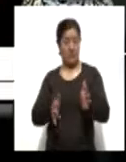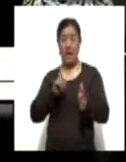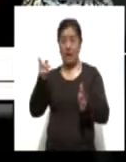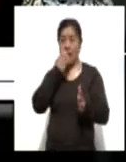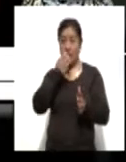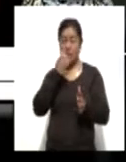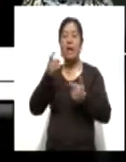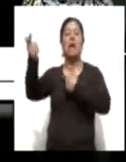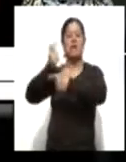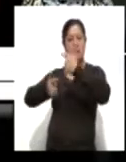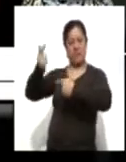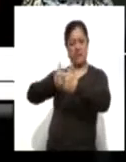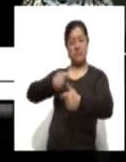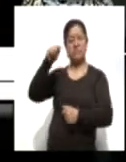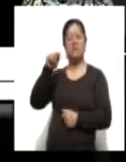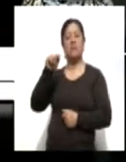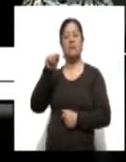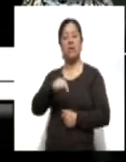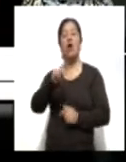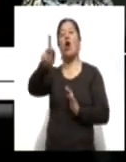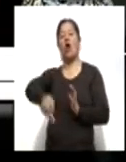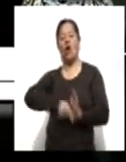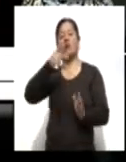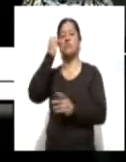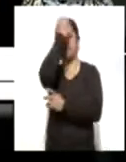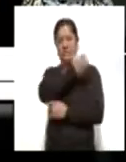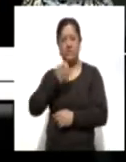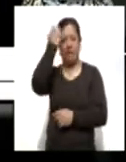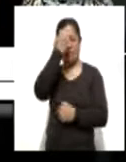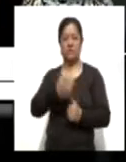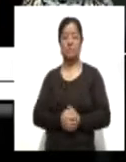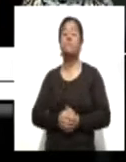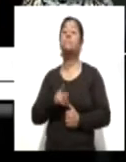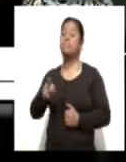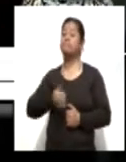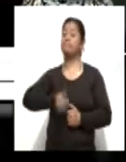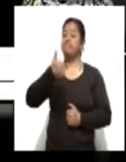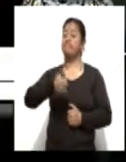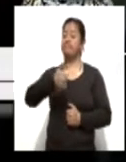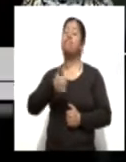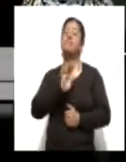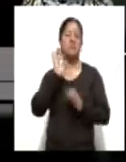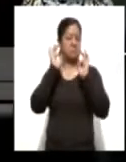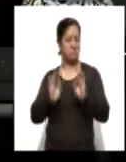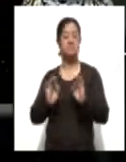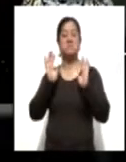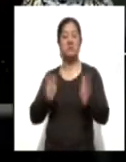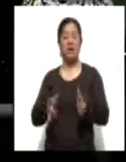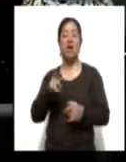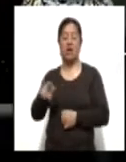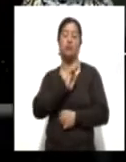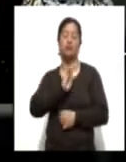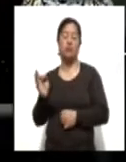vuelven a ser sometidos a pruebas y si las superan formalmente llegan a ocupar